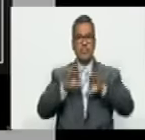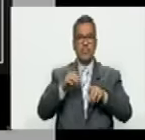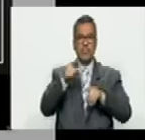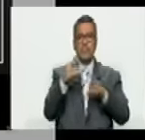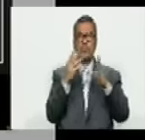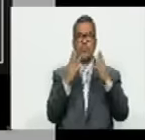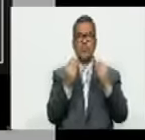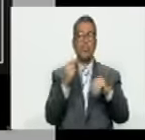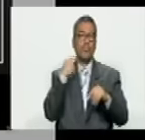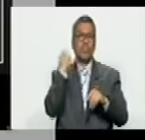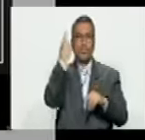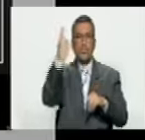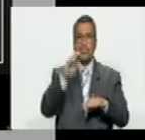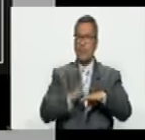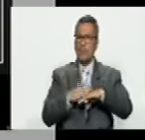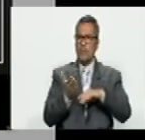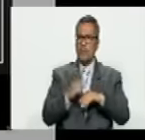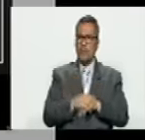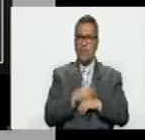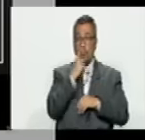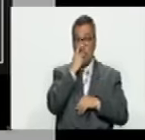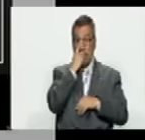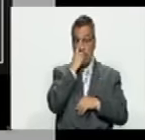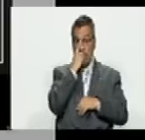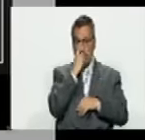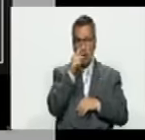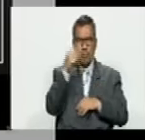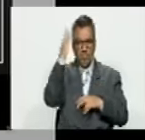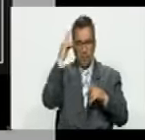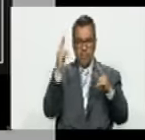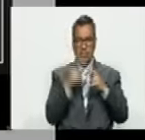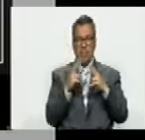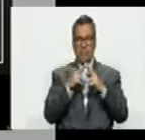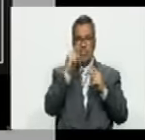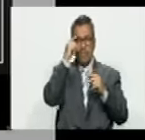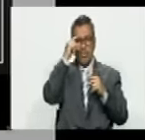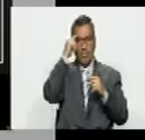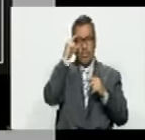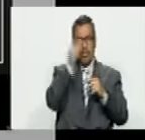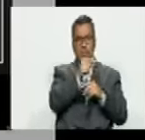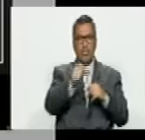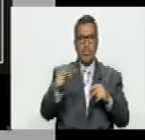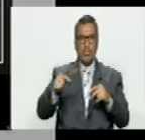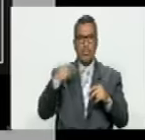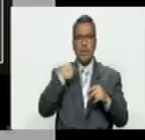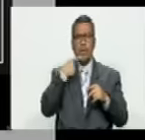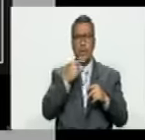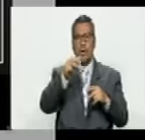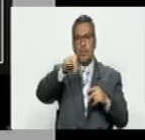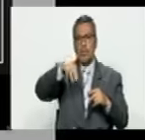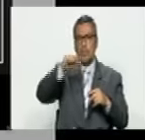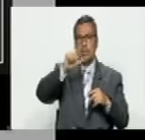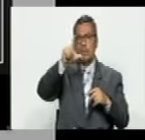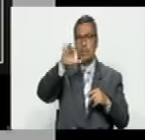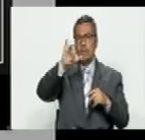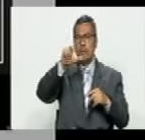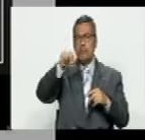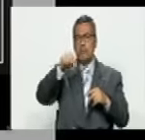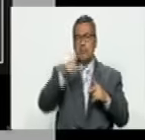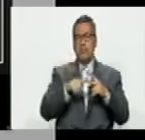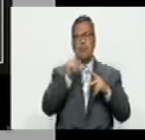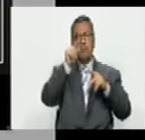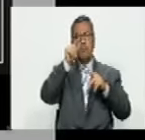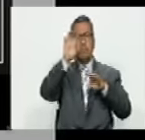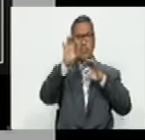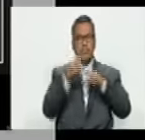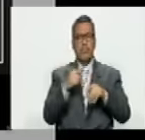éxito porque todos ustedes conocen pero hay gente que yo tengo amigas extranjeros en sus países